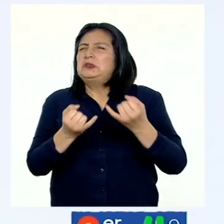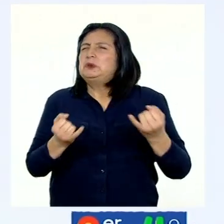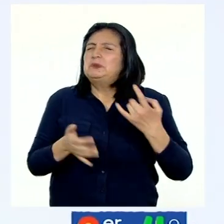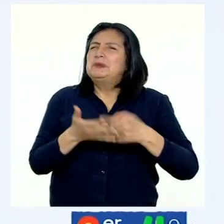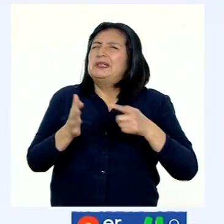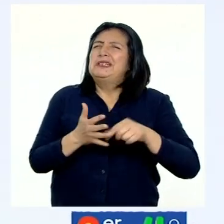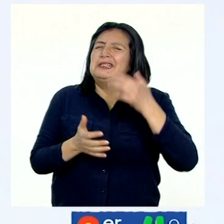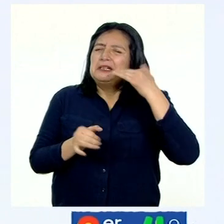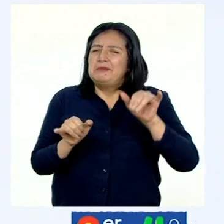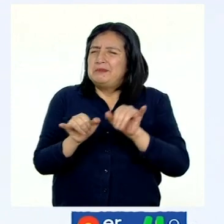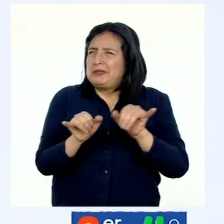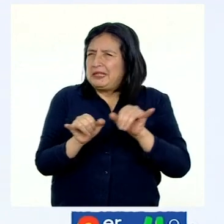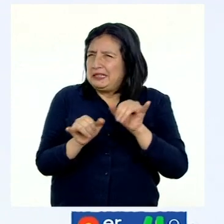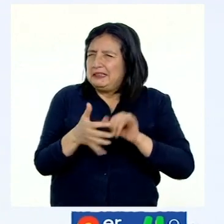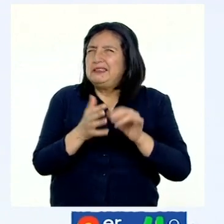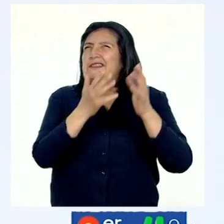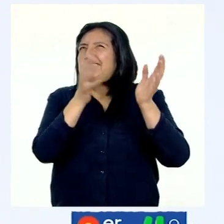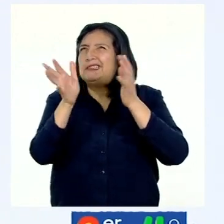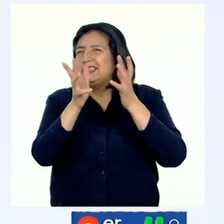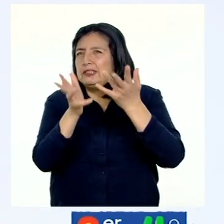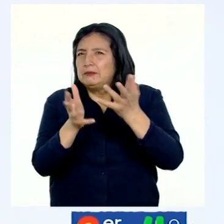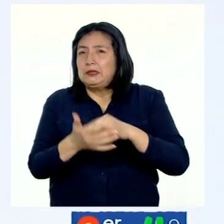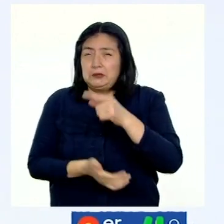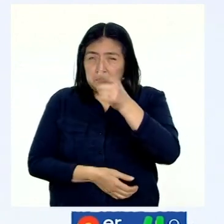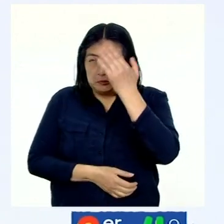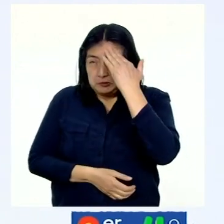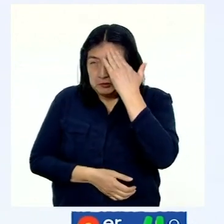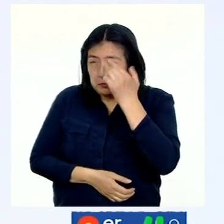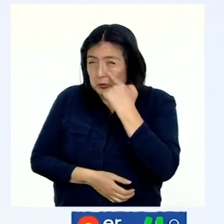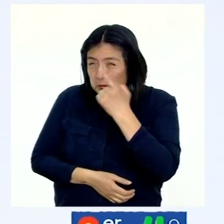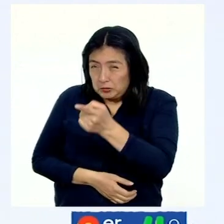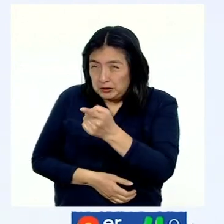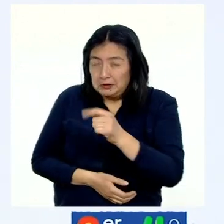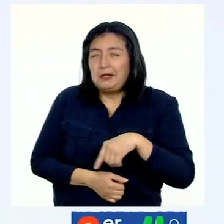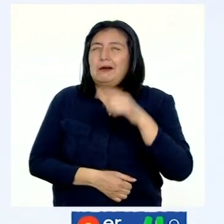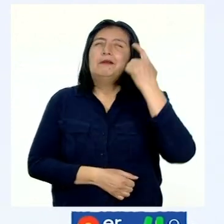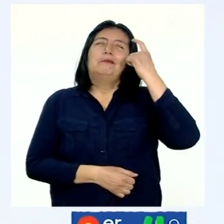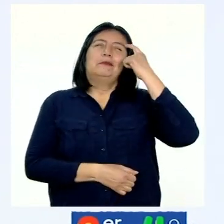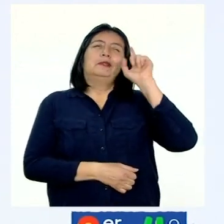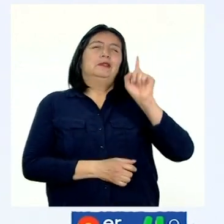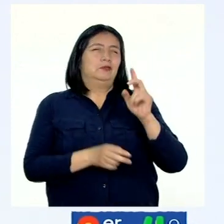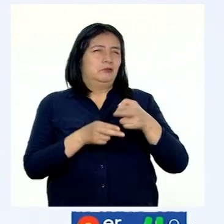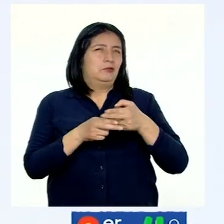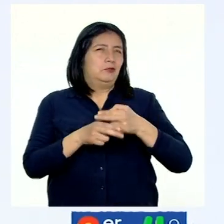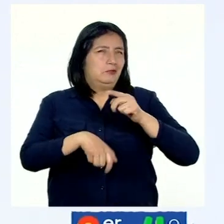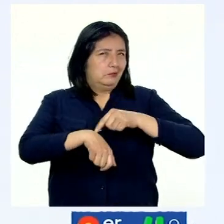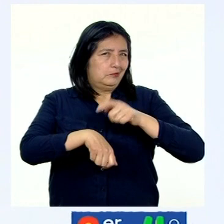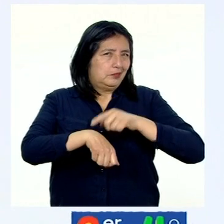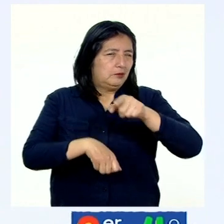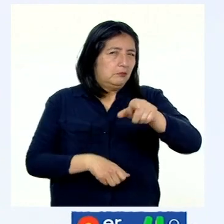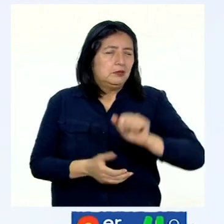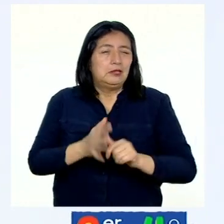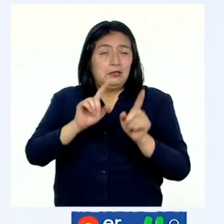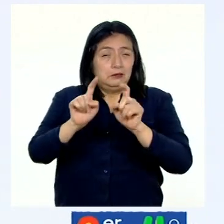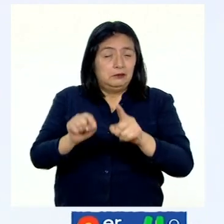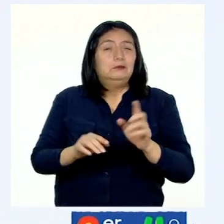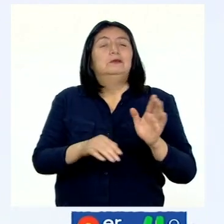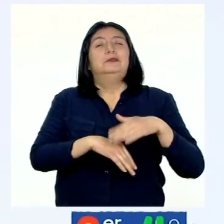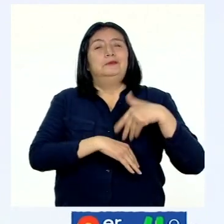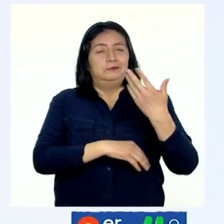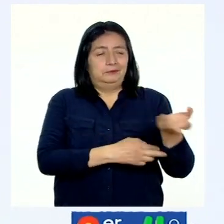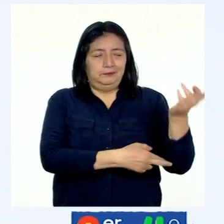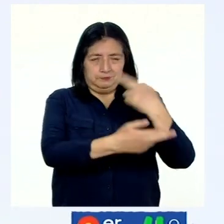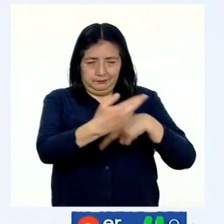para medir los elementos del clima? ¿Conocen alguno? Los dejo pensando por unos minutitos sobre estas preguntas y